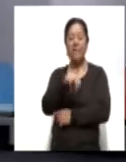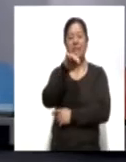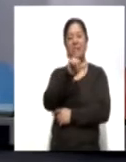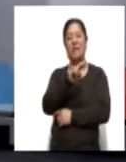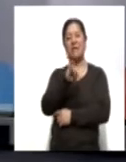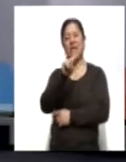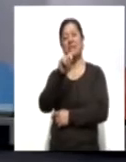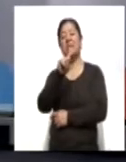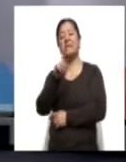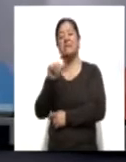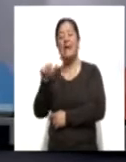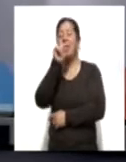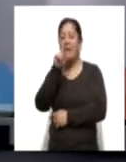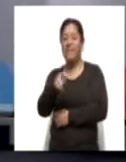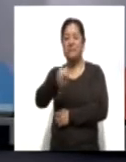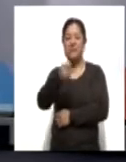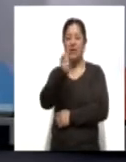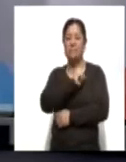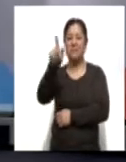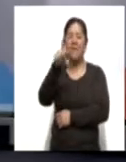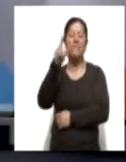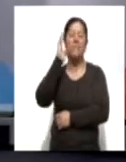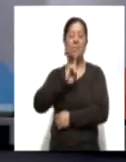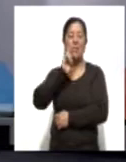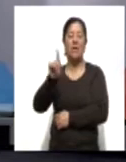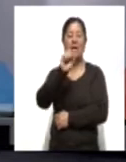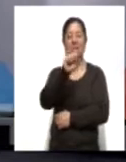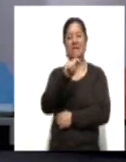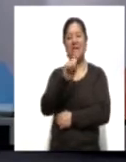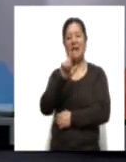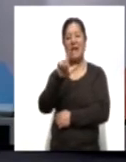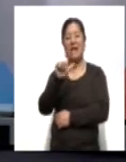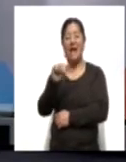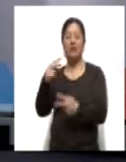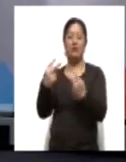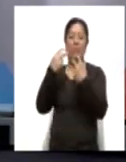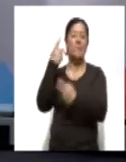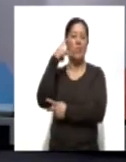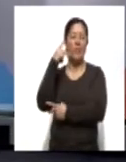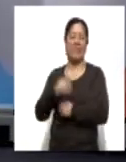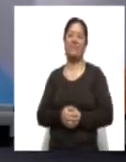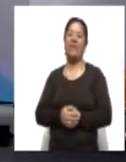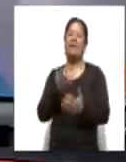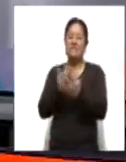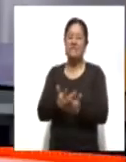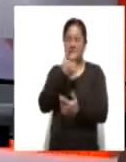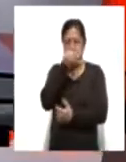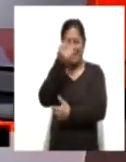ustedes y también nos piden un saludo muy especial para la señora Estela Pineda que nos ve desde la ciudad de Puebla. Vamos a hacer una pausa, regresamos con más.